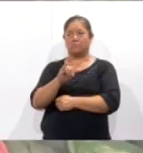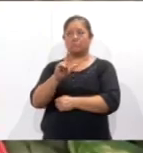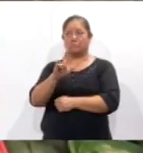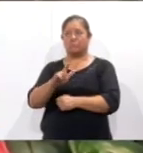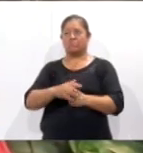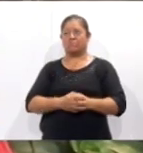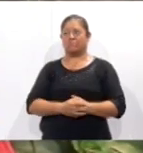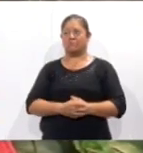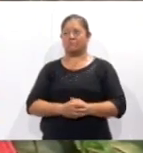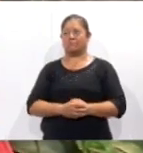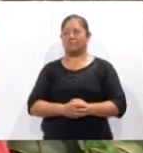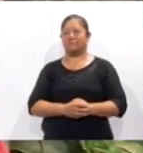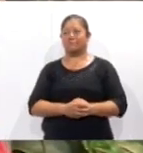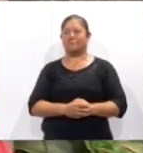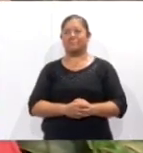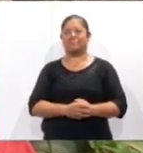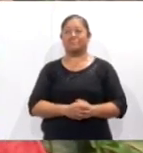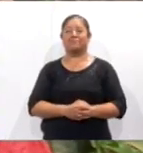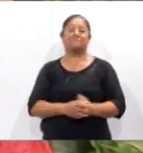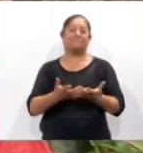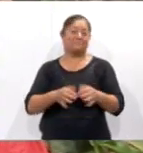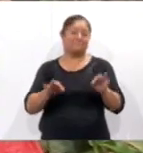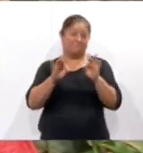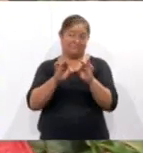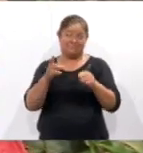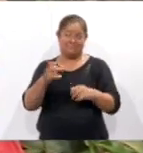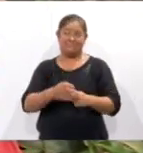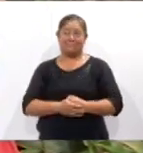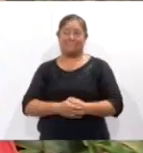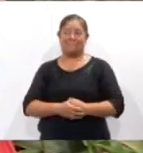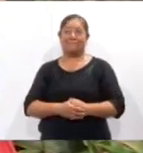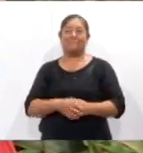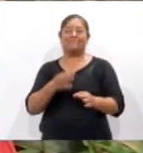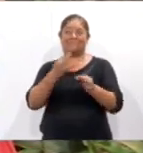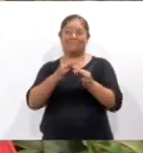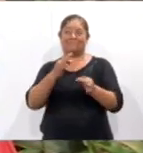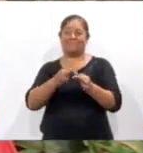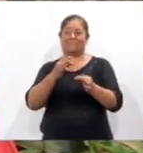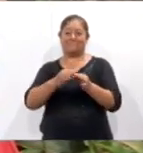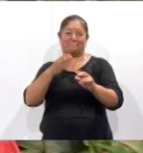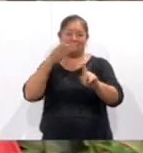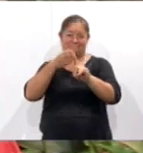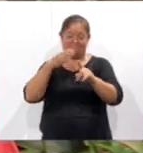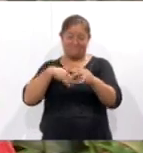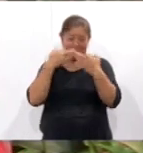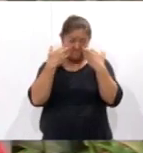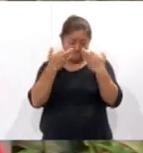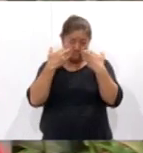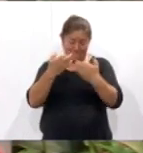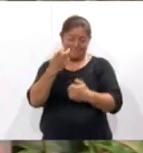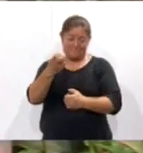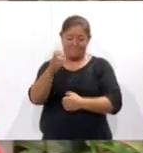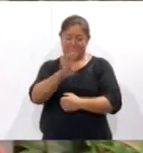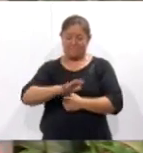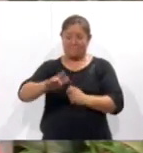Pues mira, es importante porque justamente vamos a visibilizar aquellas poblaciones que durante